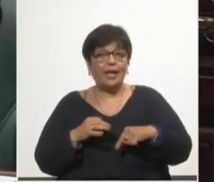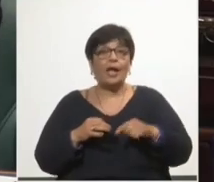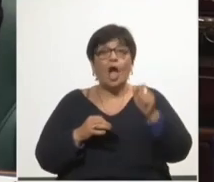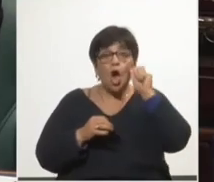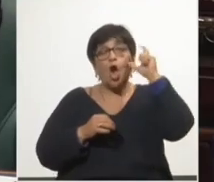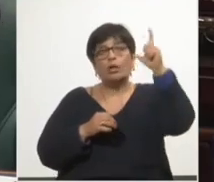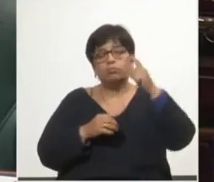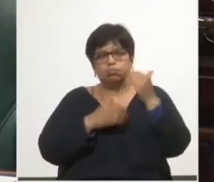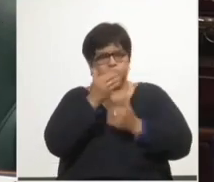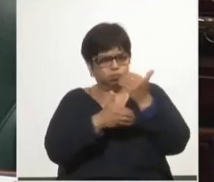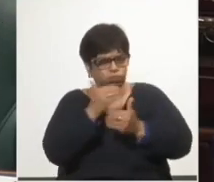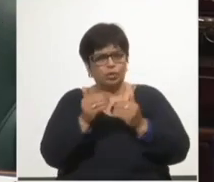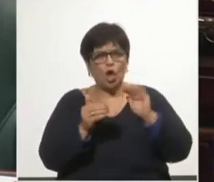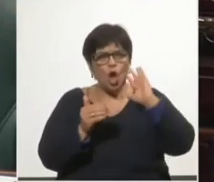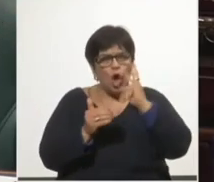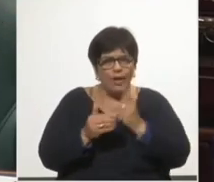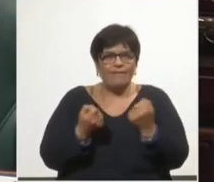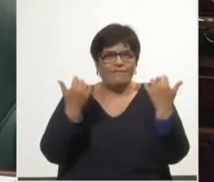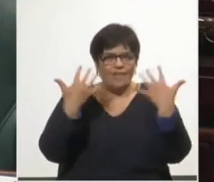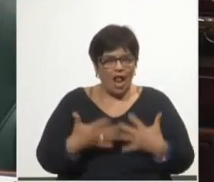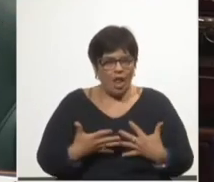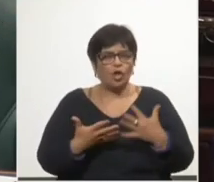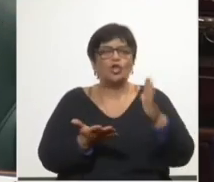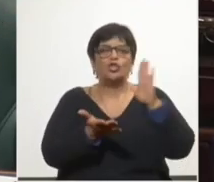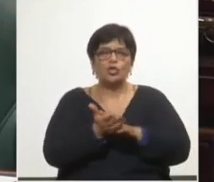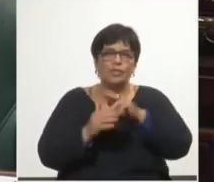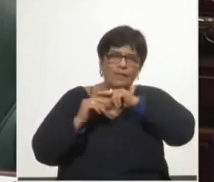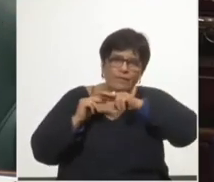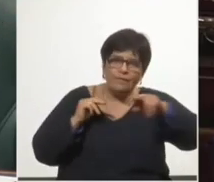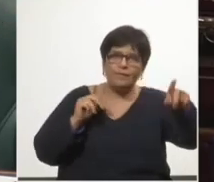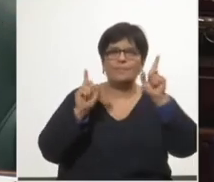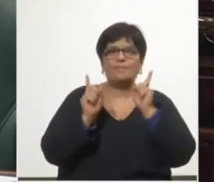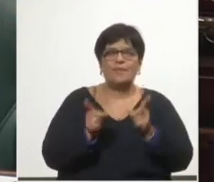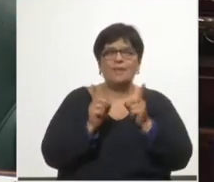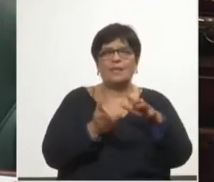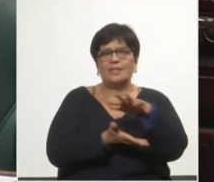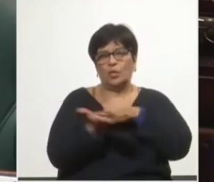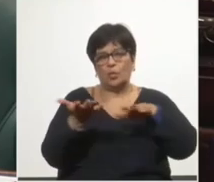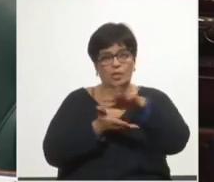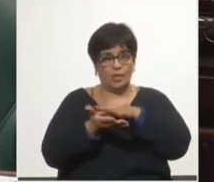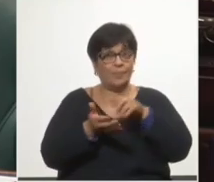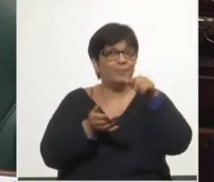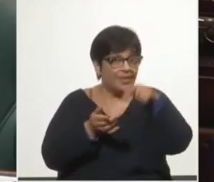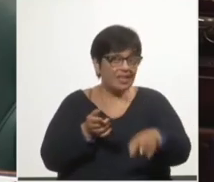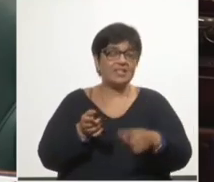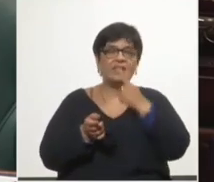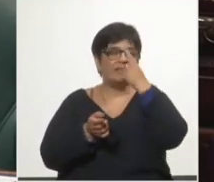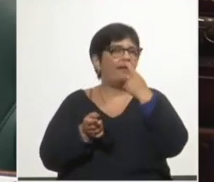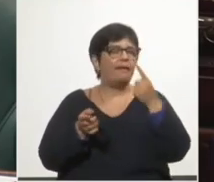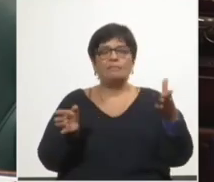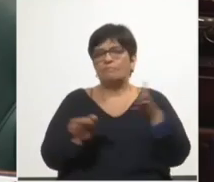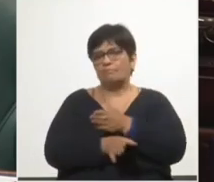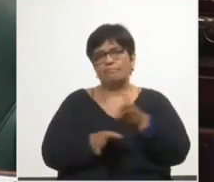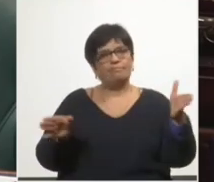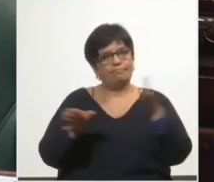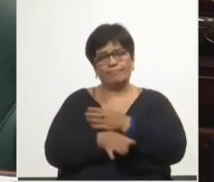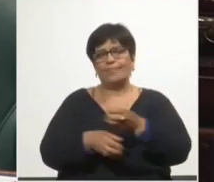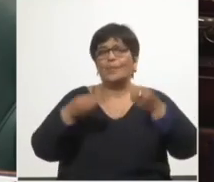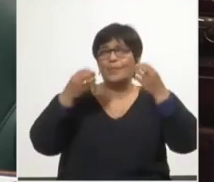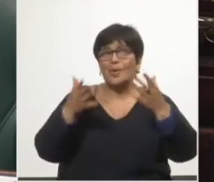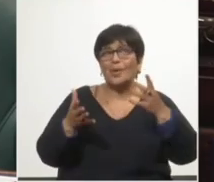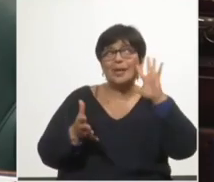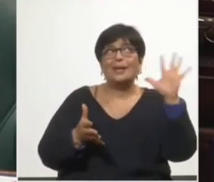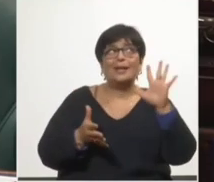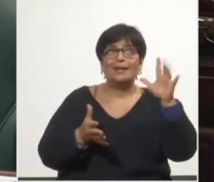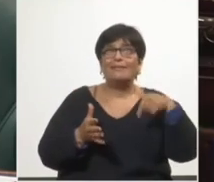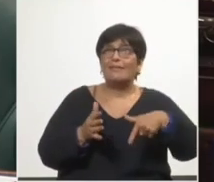conocimiento y la incorporación de valor en clave de sostenibilidad. Decimos que esta aspiración está ausente porque no hay supuestos que